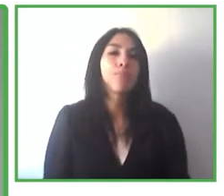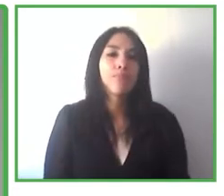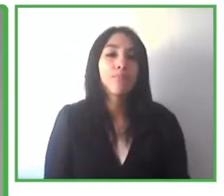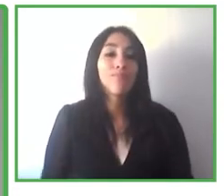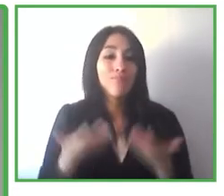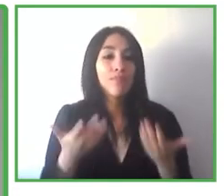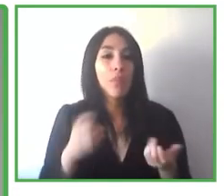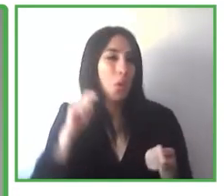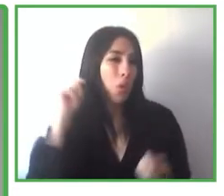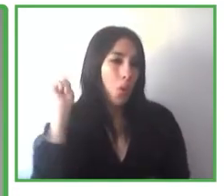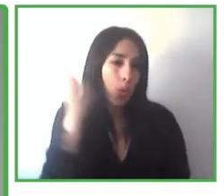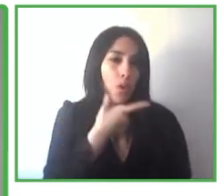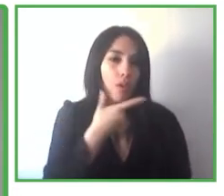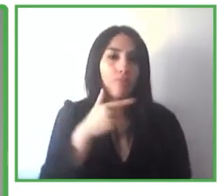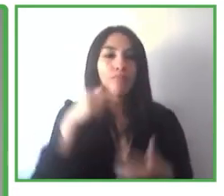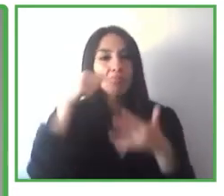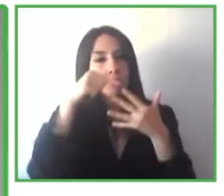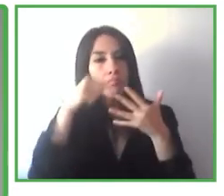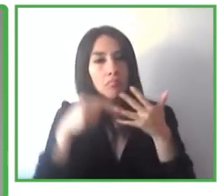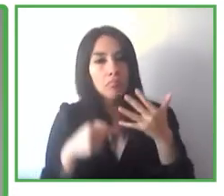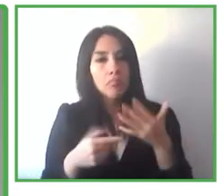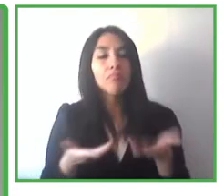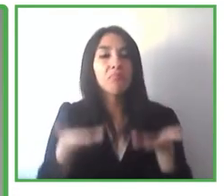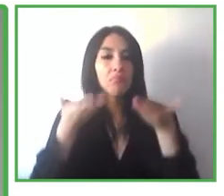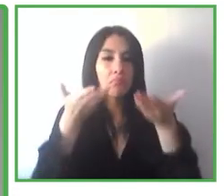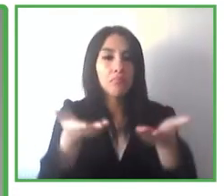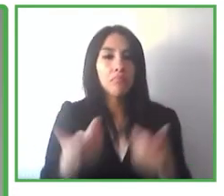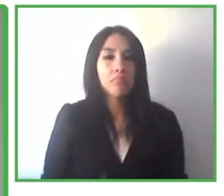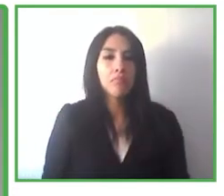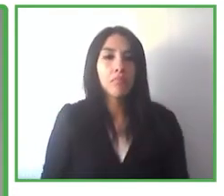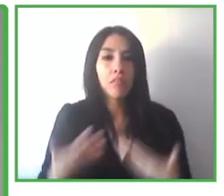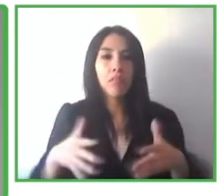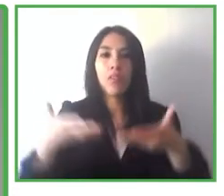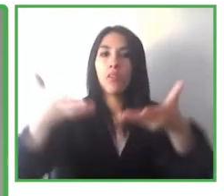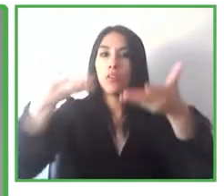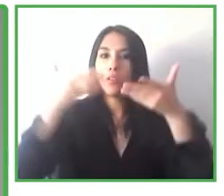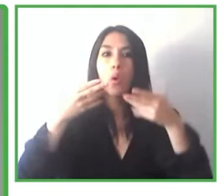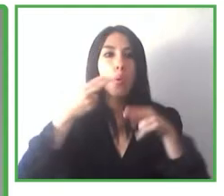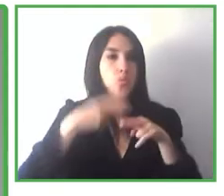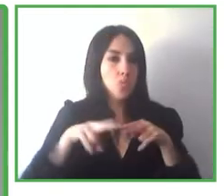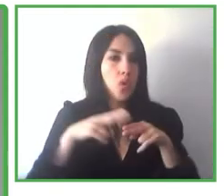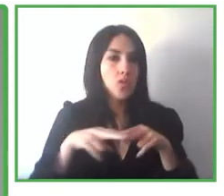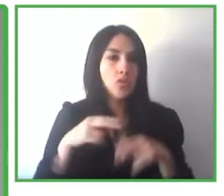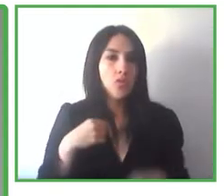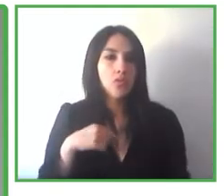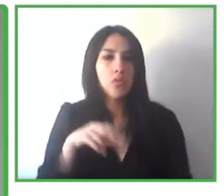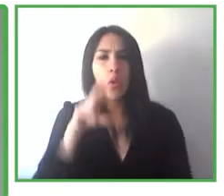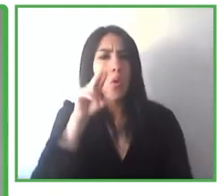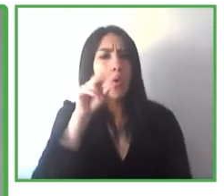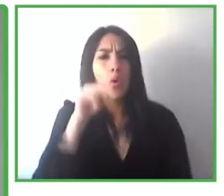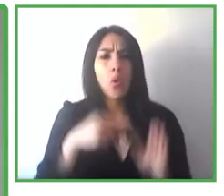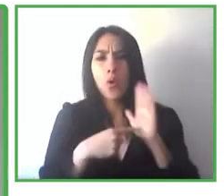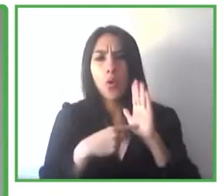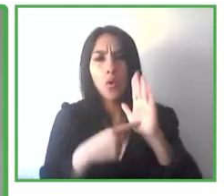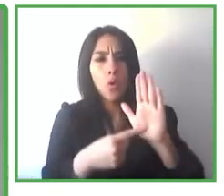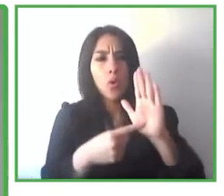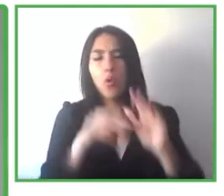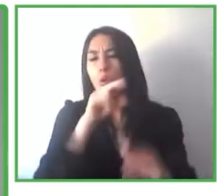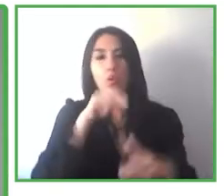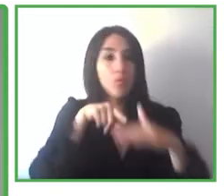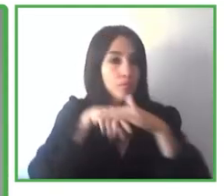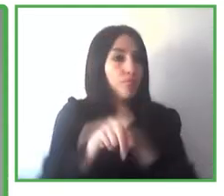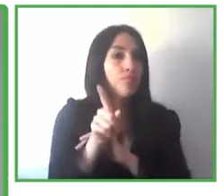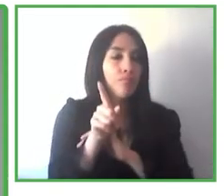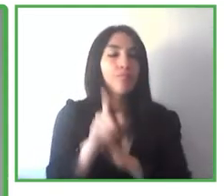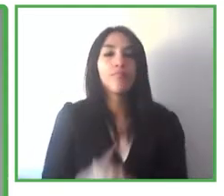discapacidad, excluyan a muchos adultos mayores, ¿vale? Pues bien, realmente eso es lo que queremos evitar, para lo cual tiene que haber una coherencia entre todos